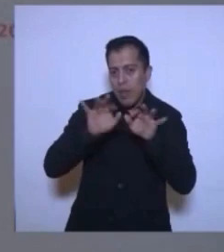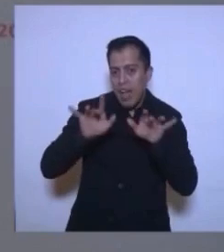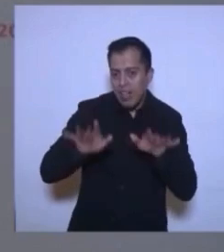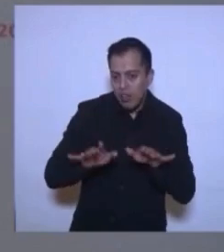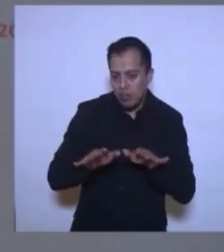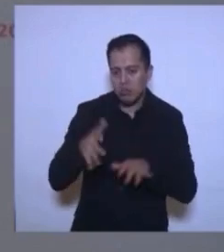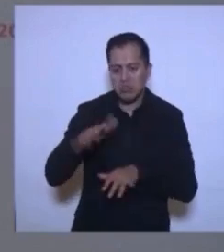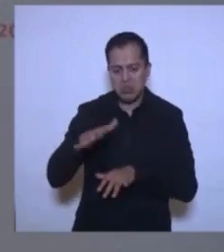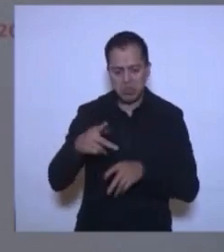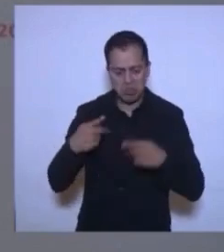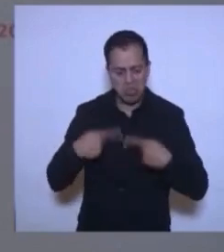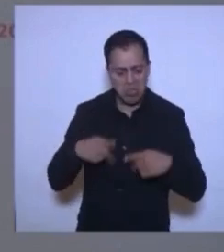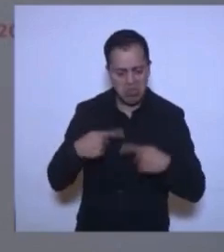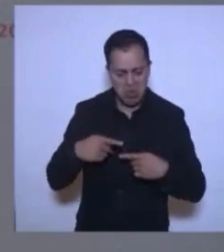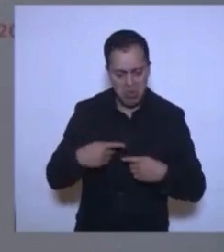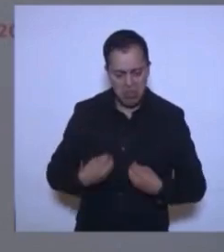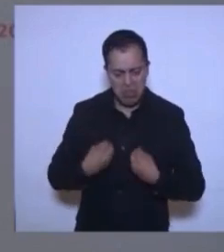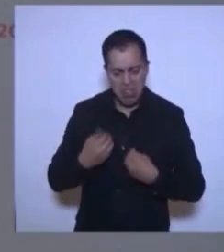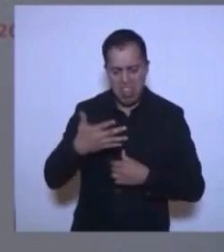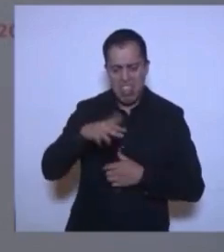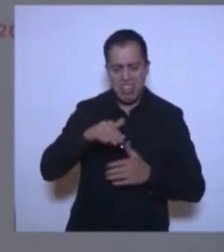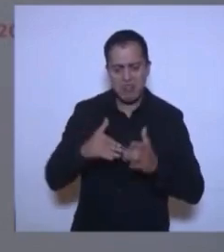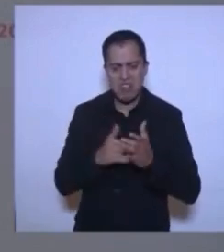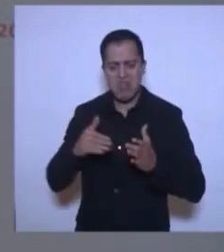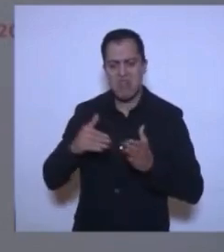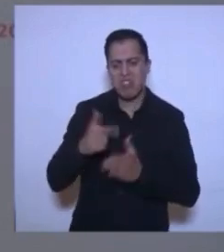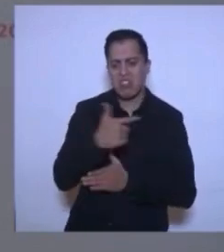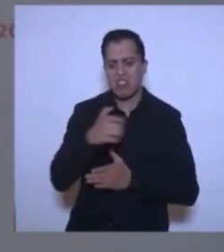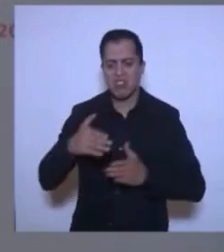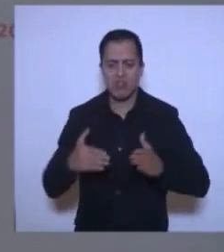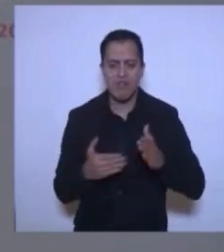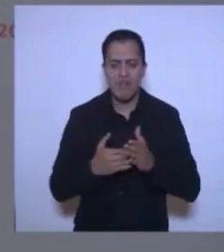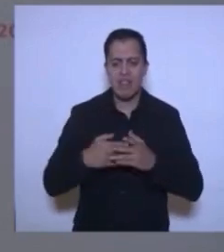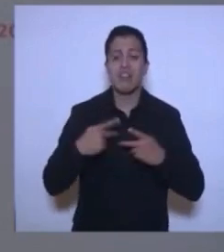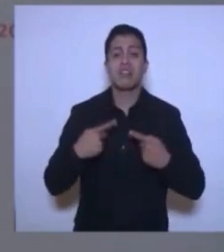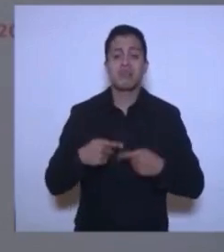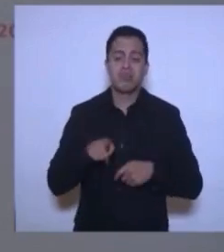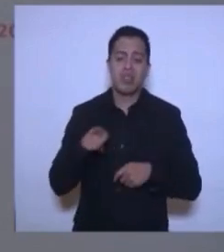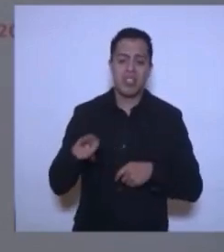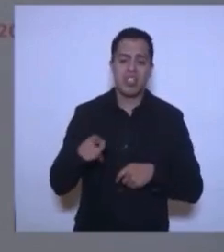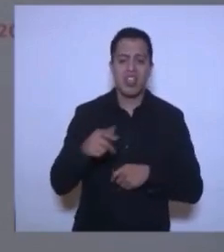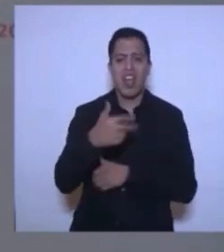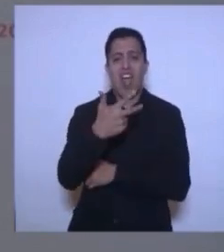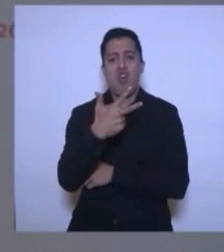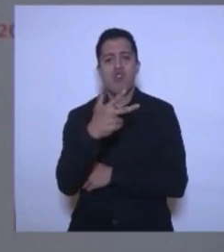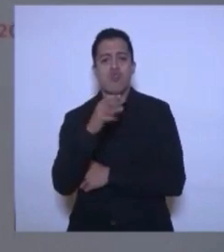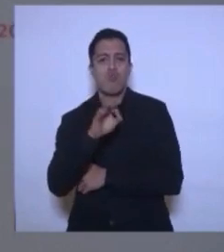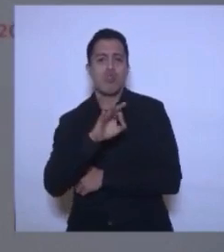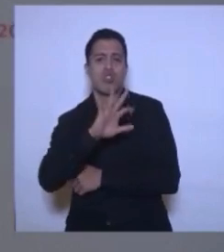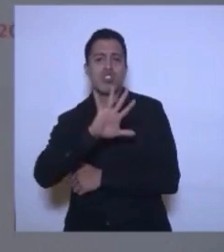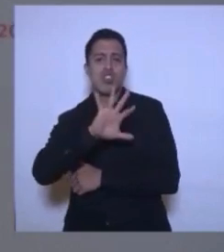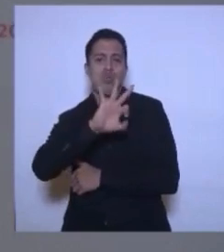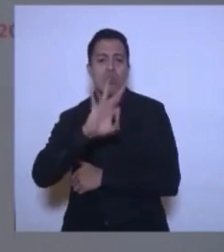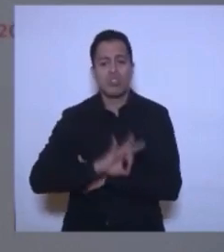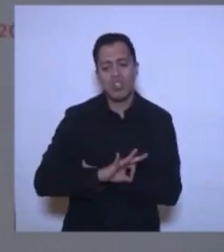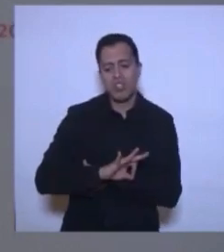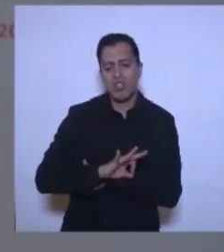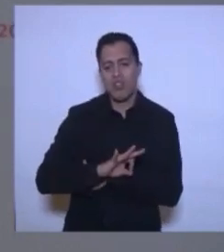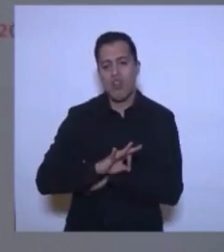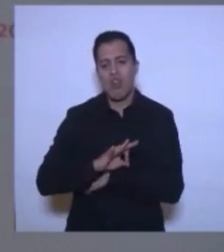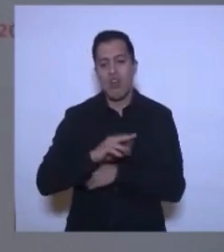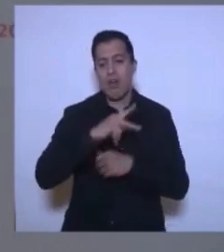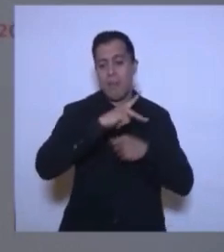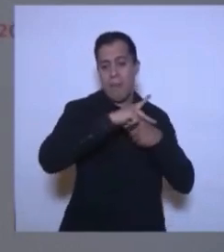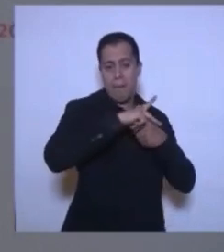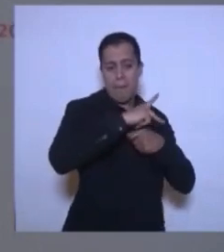10.700.000 habitantes, 8.5% de la población del país, de acuerdo